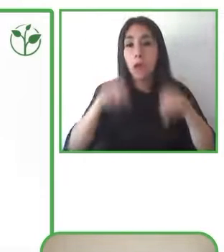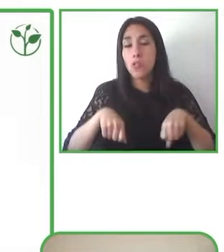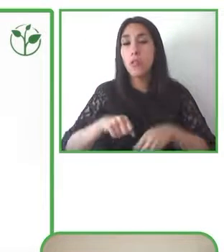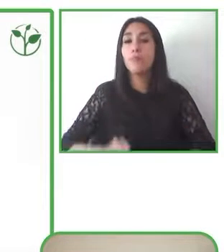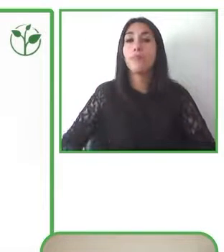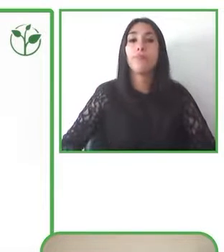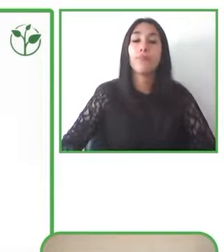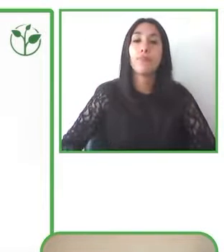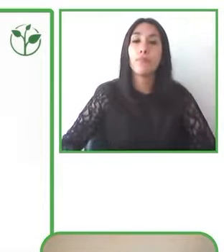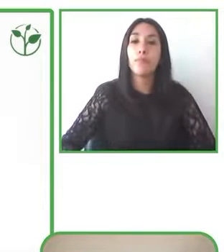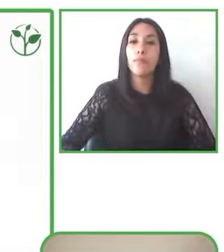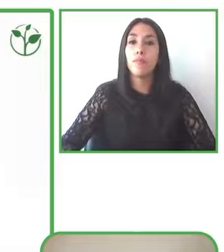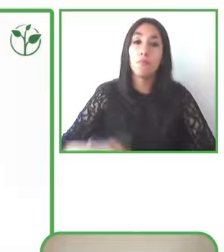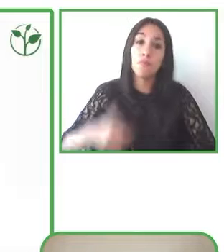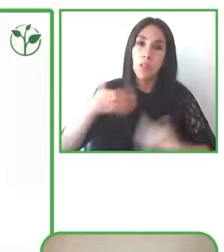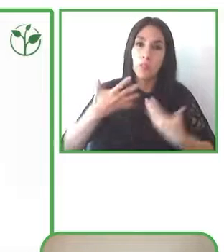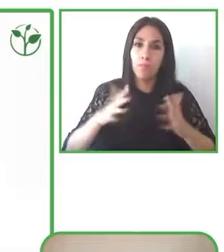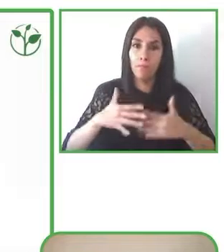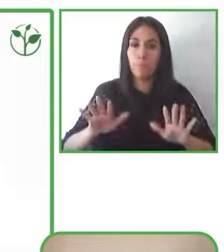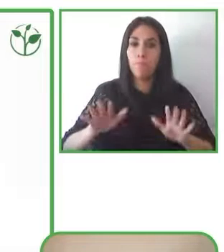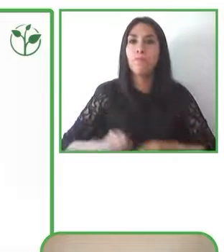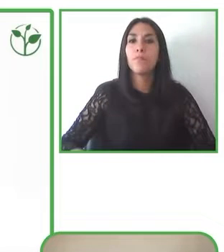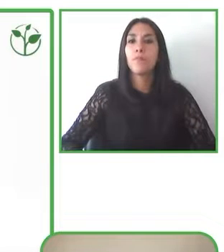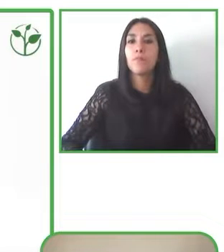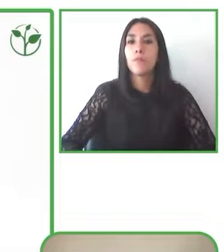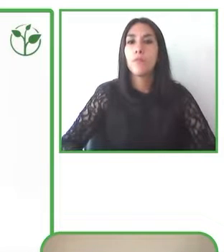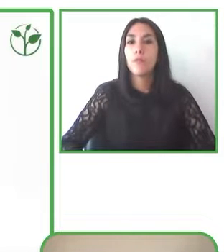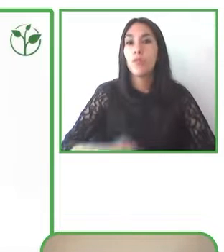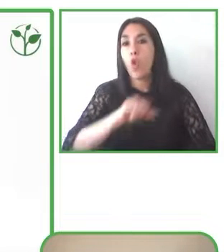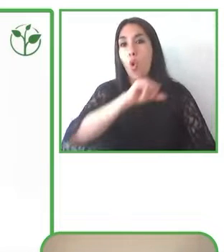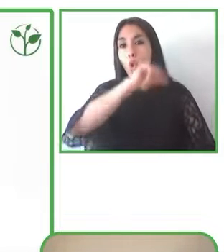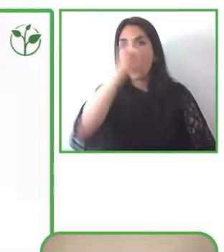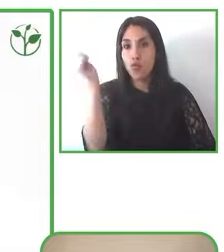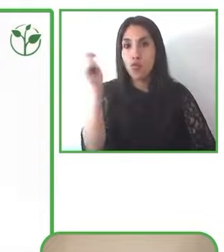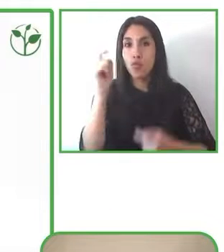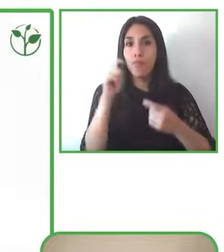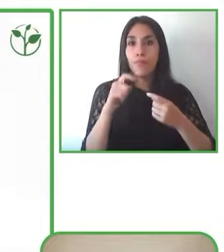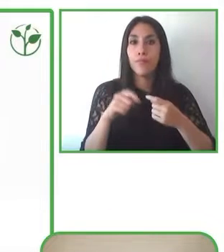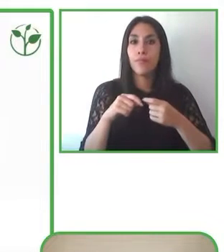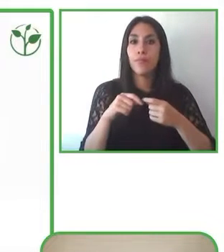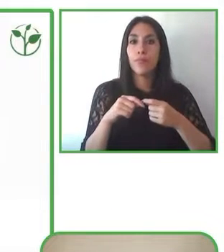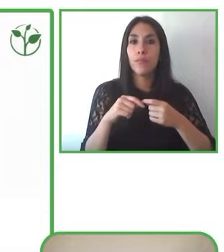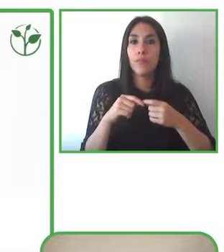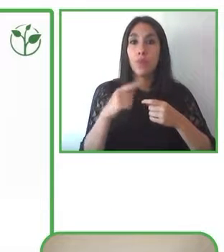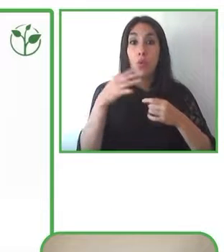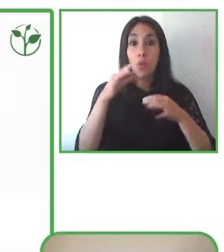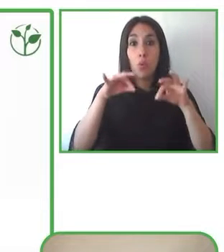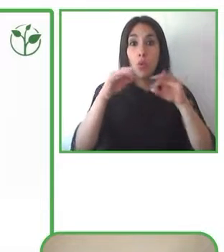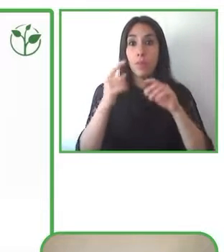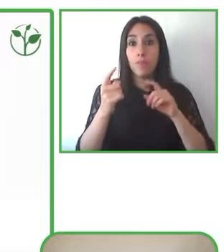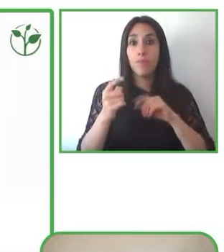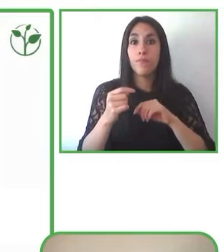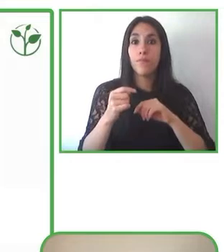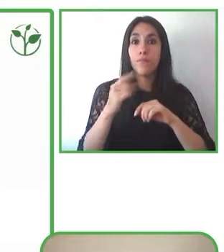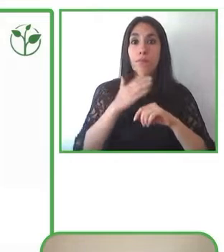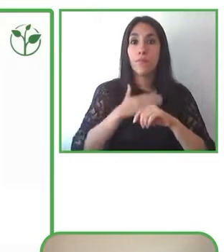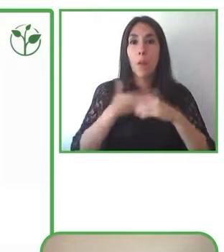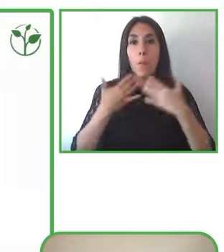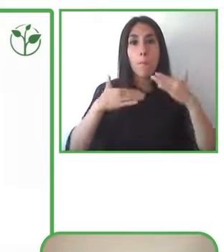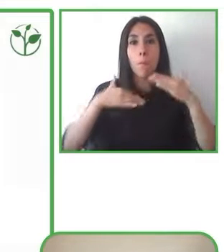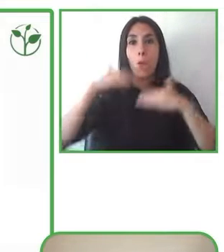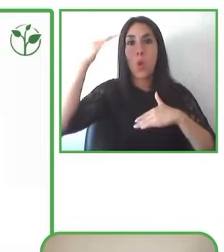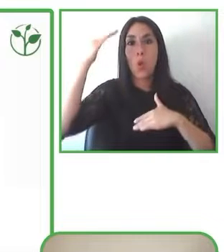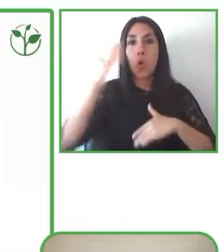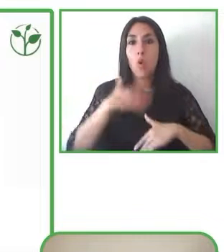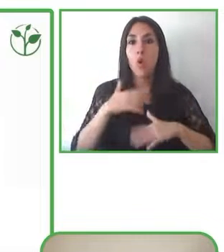una de las claves también o una de las partes que a me gustan más y que más disfruto y más disfrutan también los alumnos porque